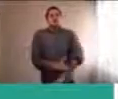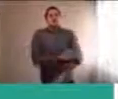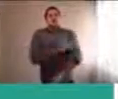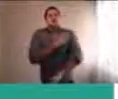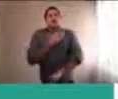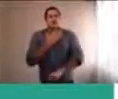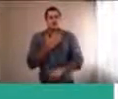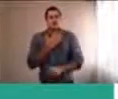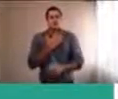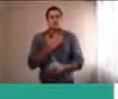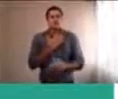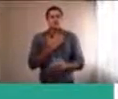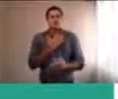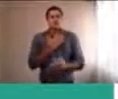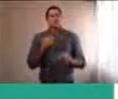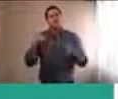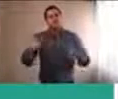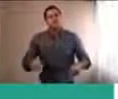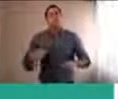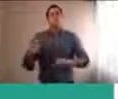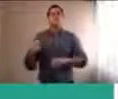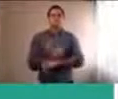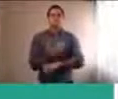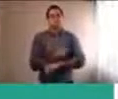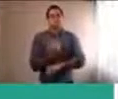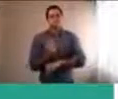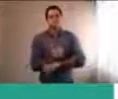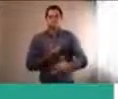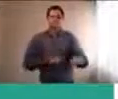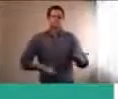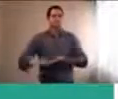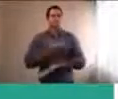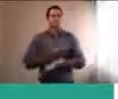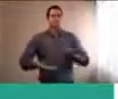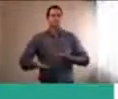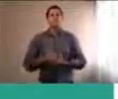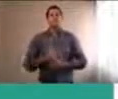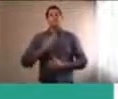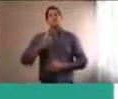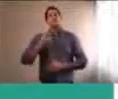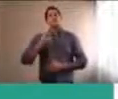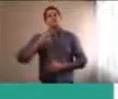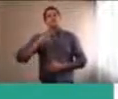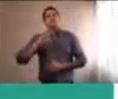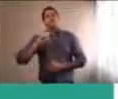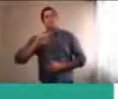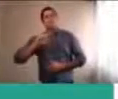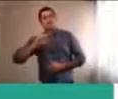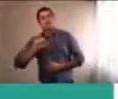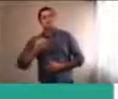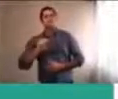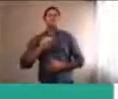de eso vamos a hablar hoy día. Bárbara Jimena, muchas gracias, bienvenidas y tienen